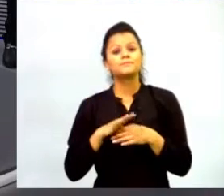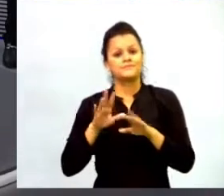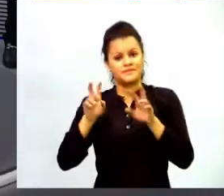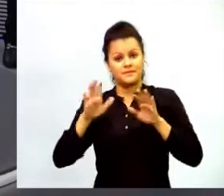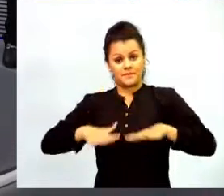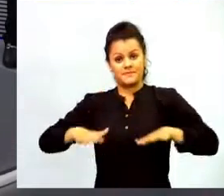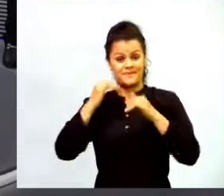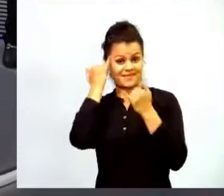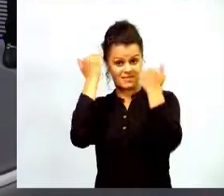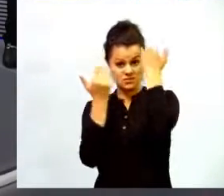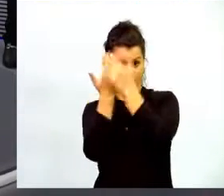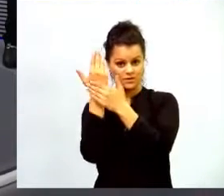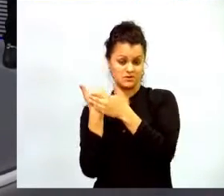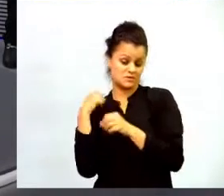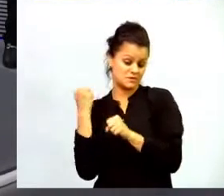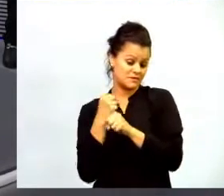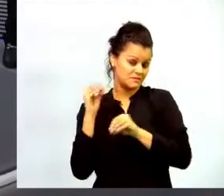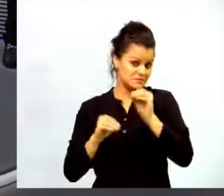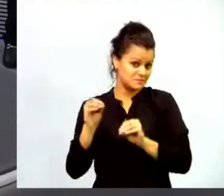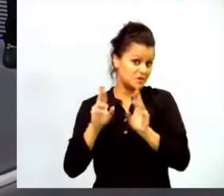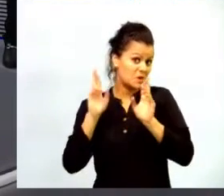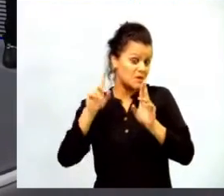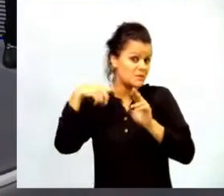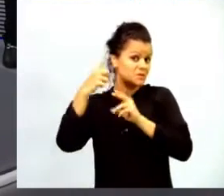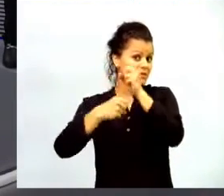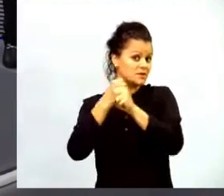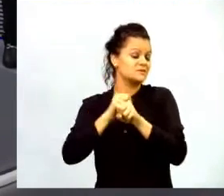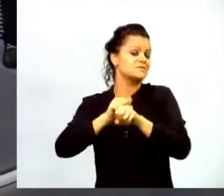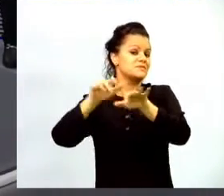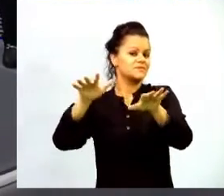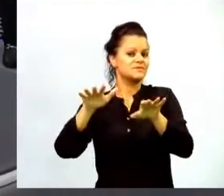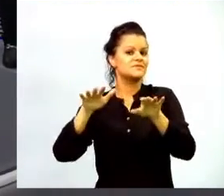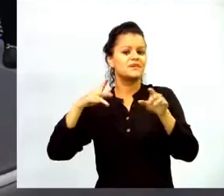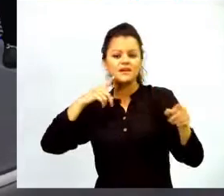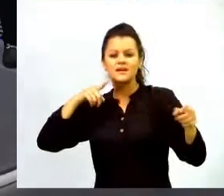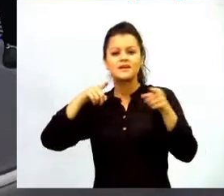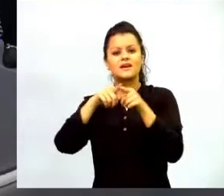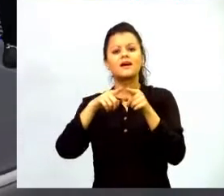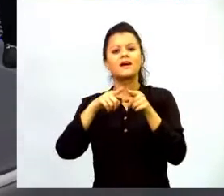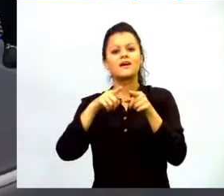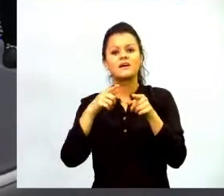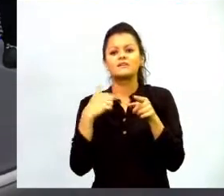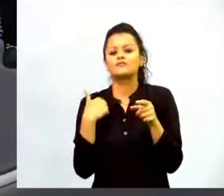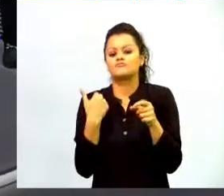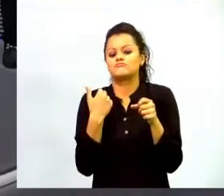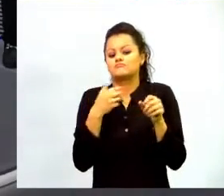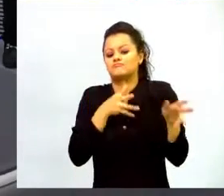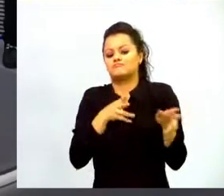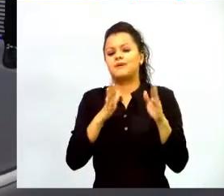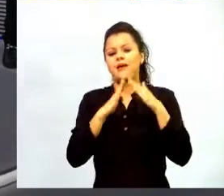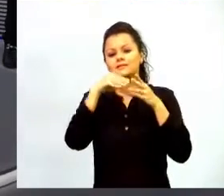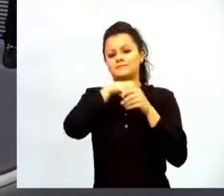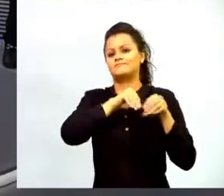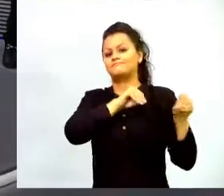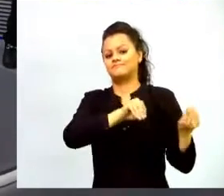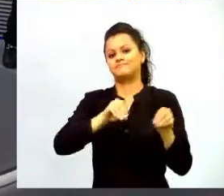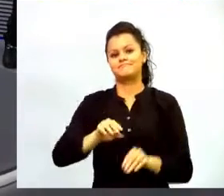estamos trabajando en algo que esperamos poder lanzar el próximo año dedicado a la coeducación desde la casa eso como